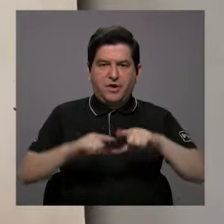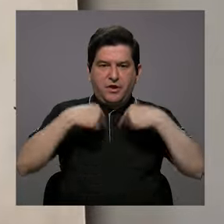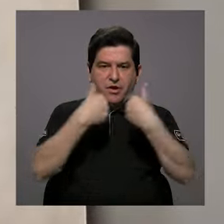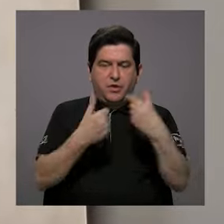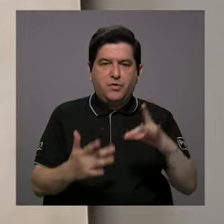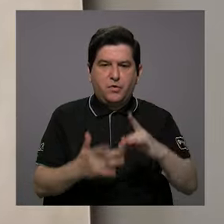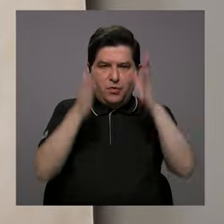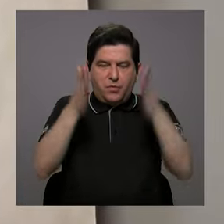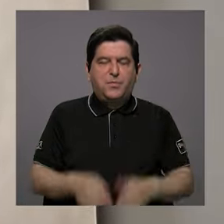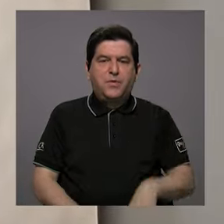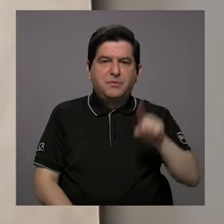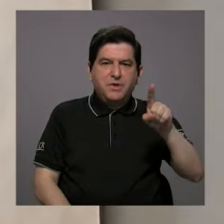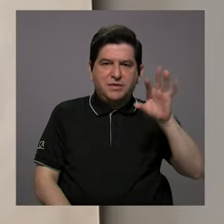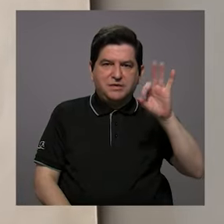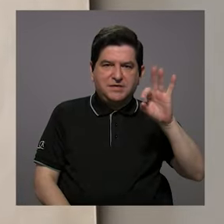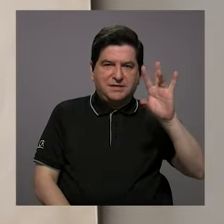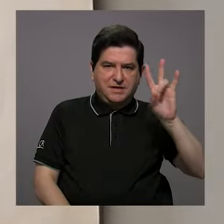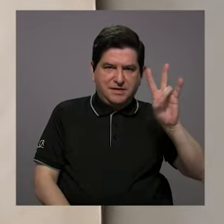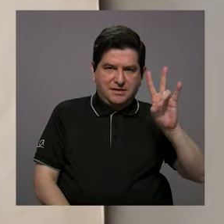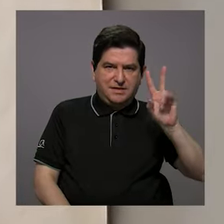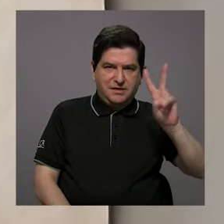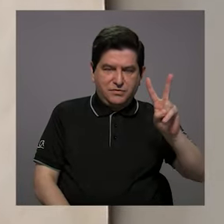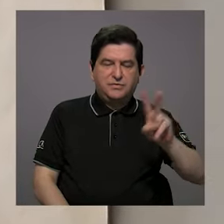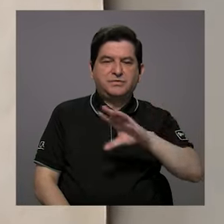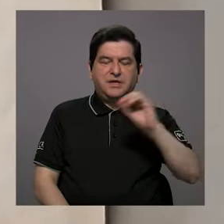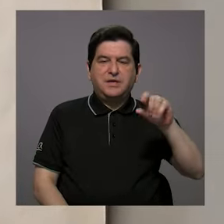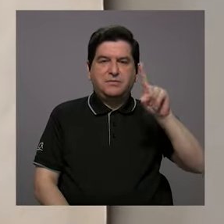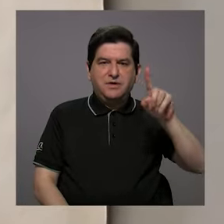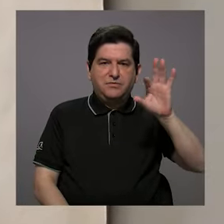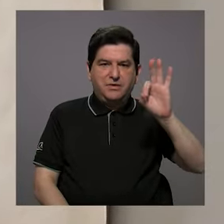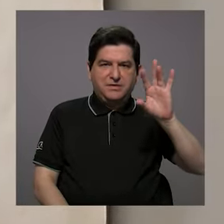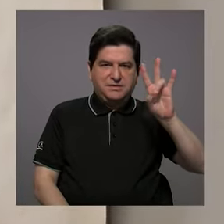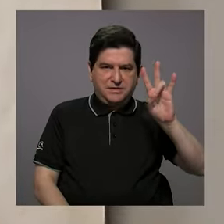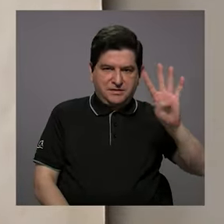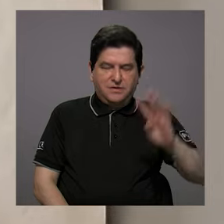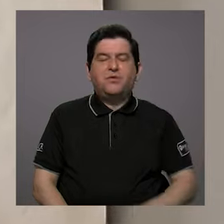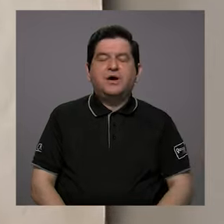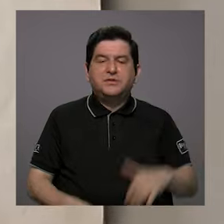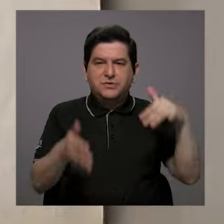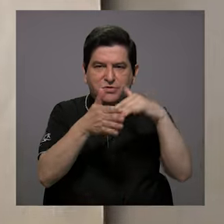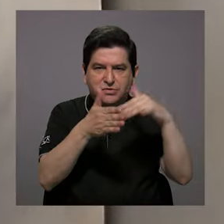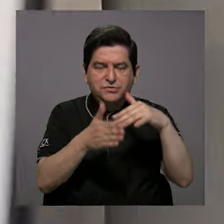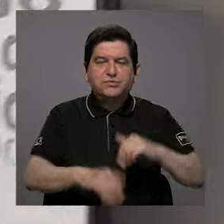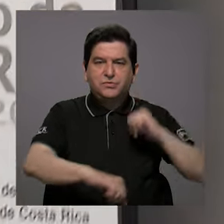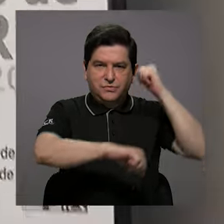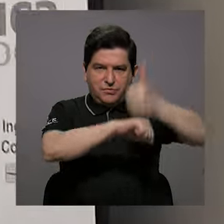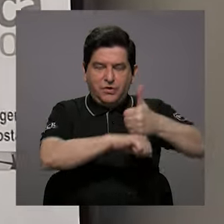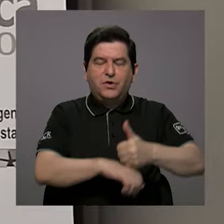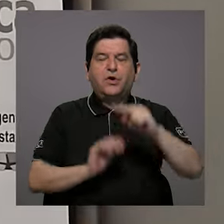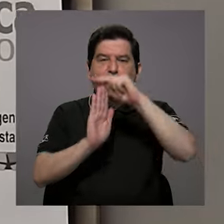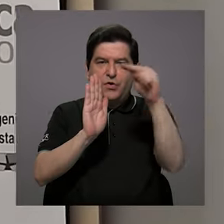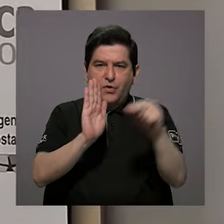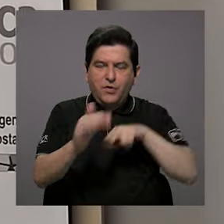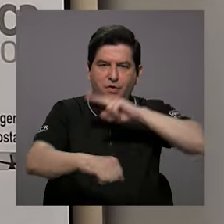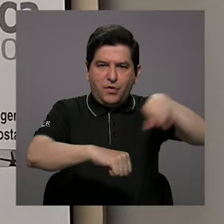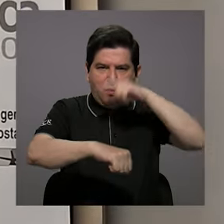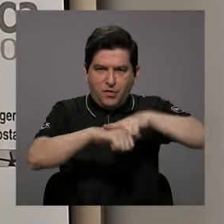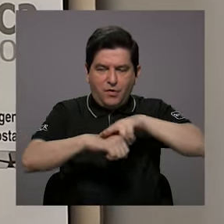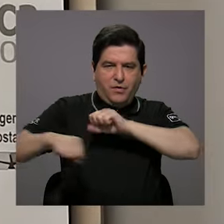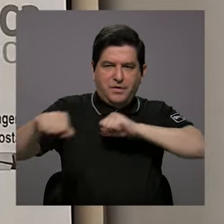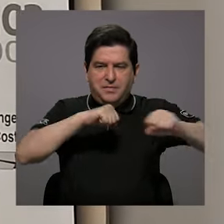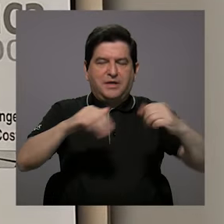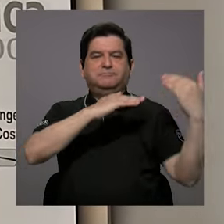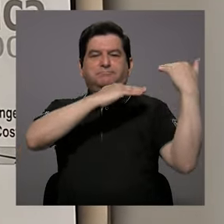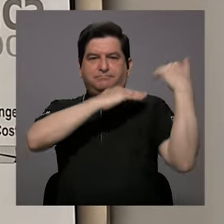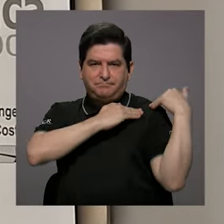expertos trabajó entre 1972 y 1974 en el estudio y la creación de la normativa nacional